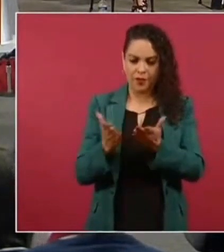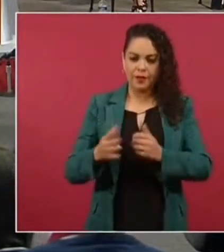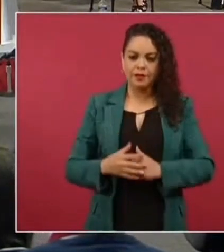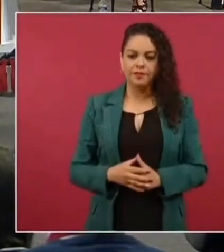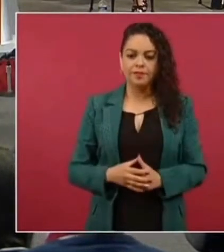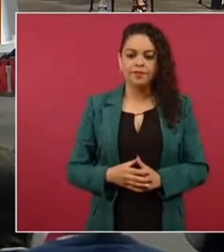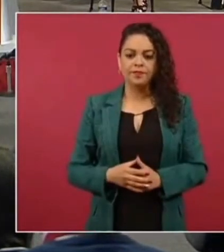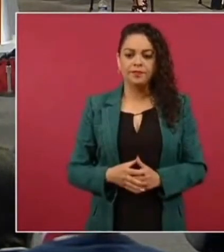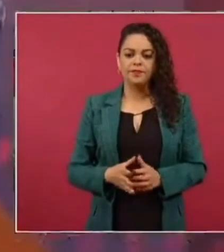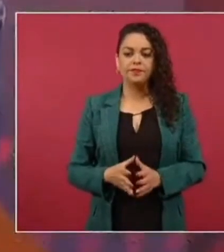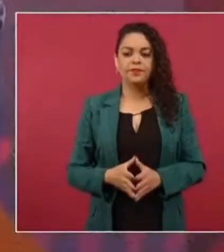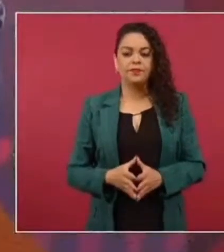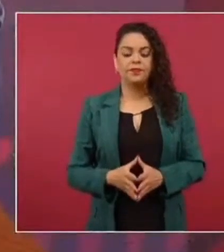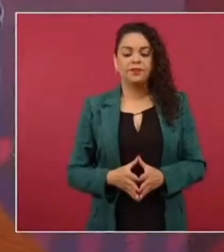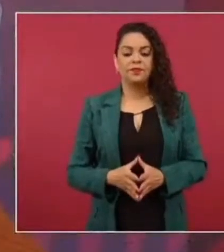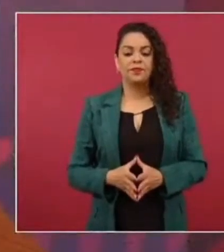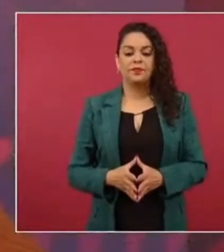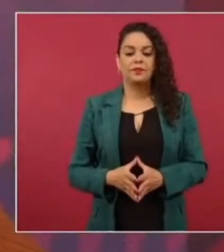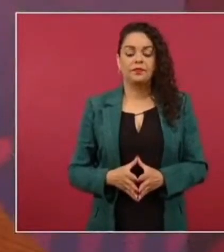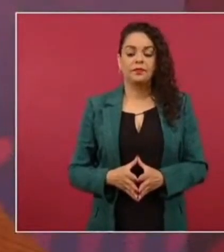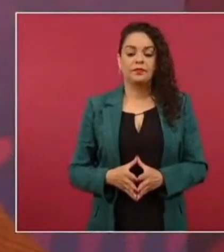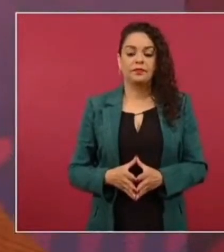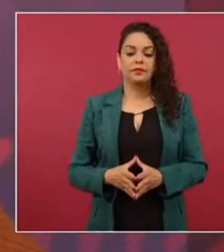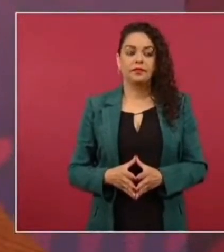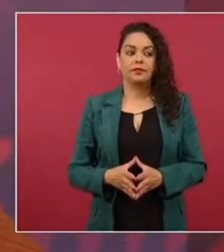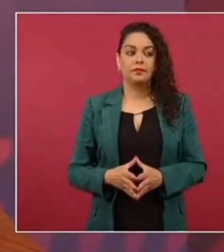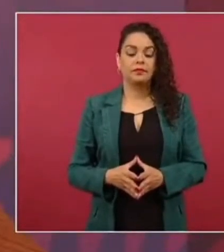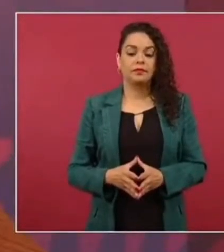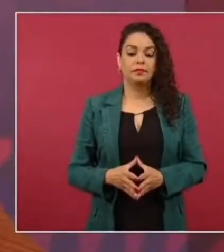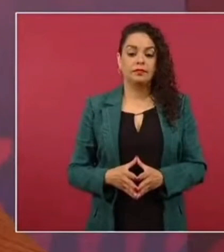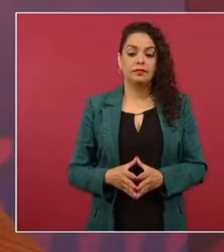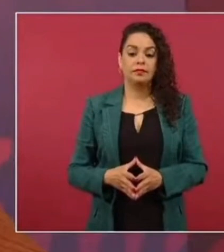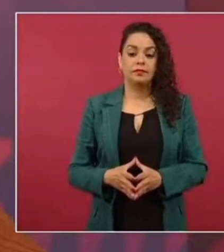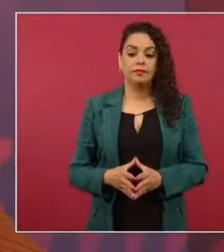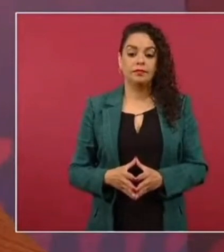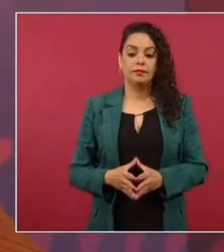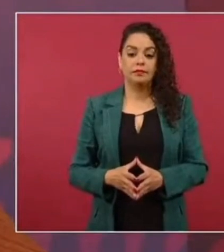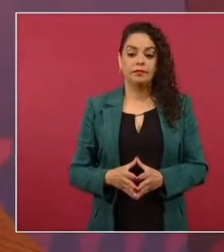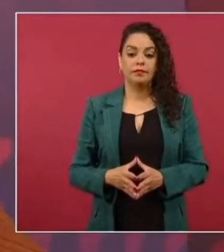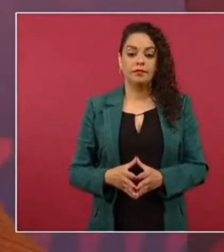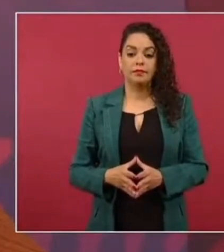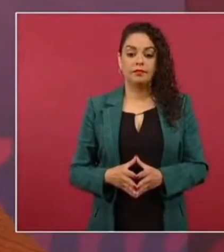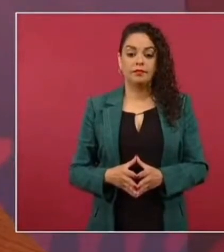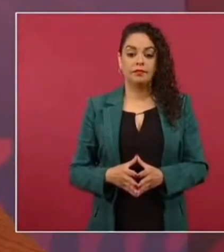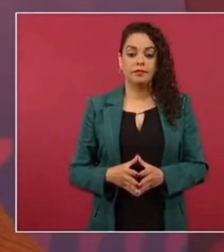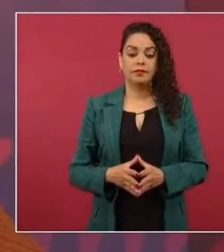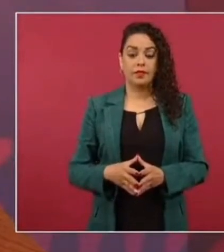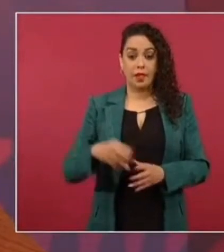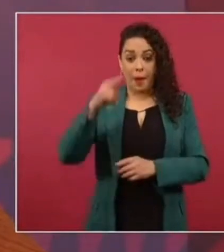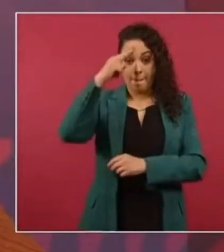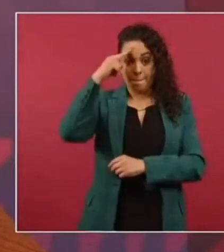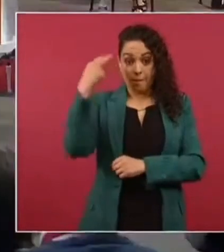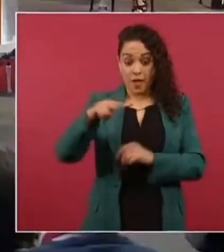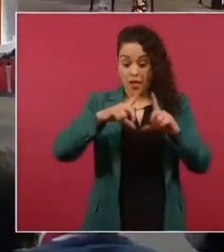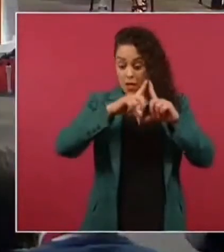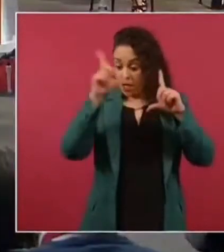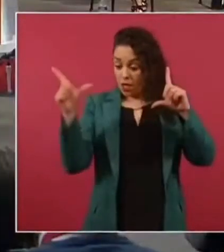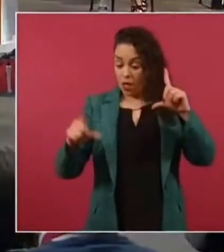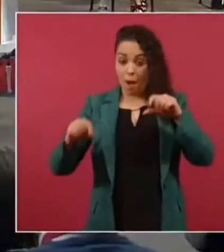natural más grande de México y la segunda